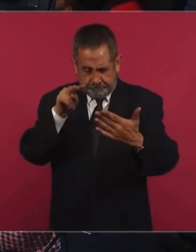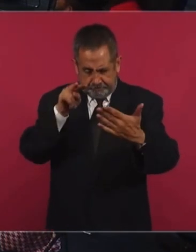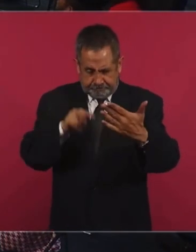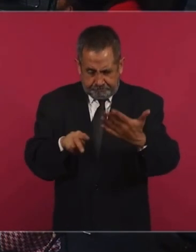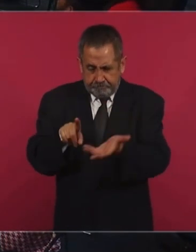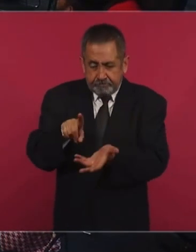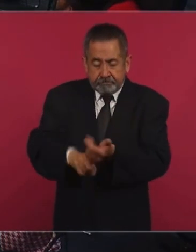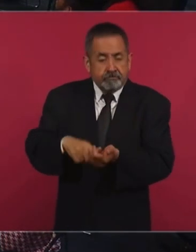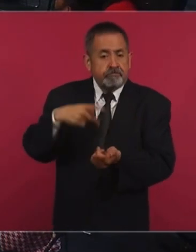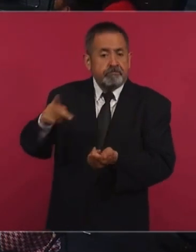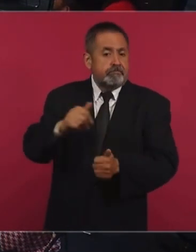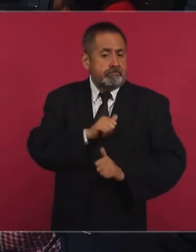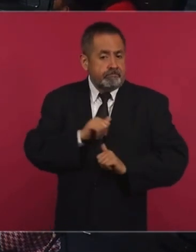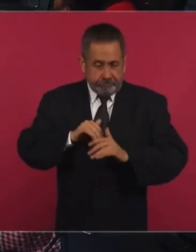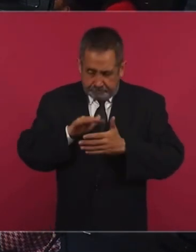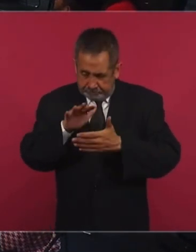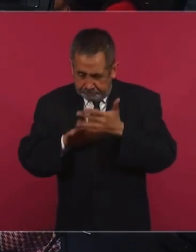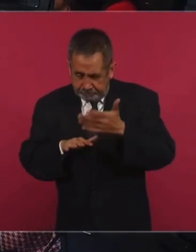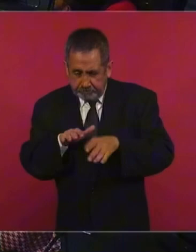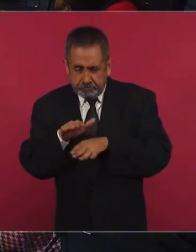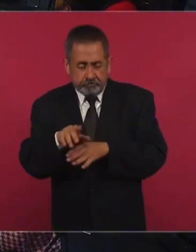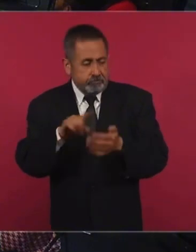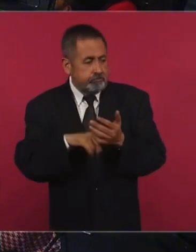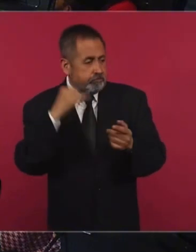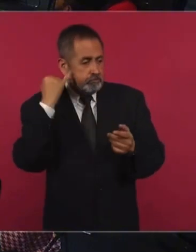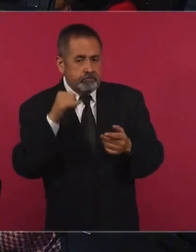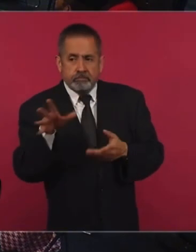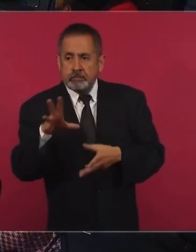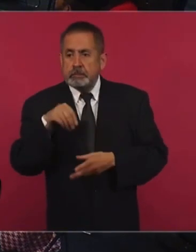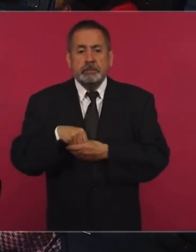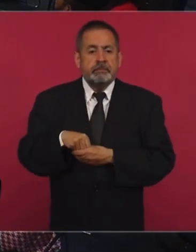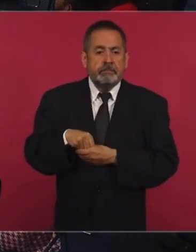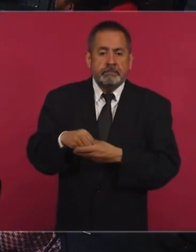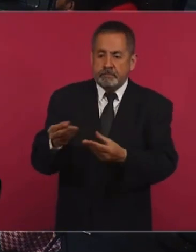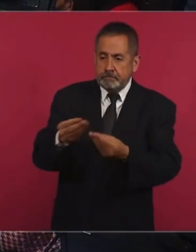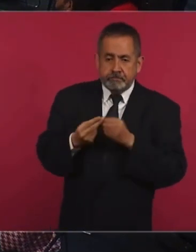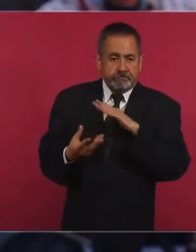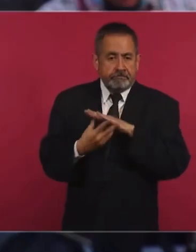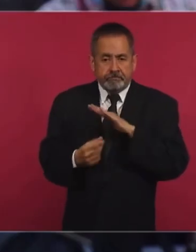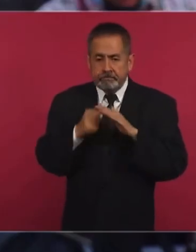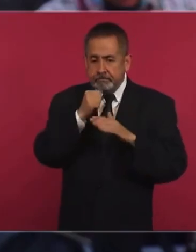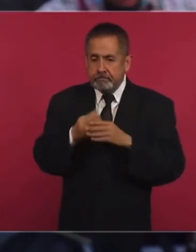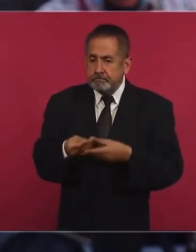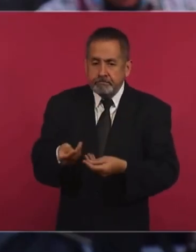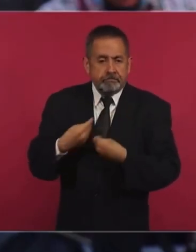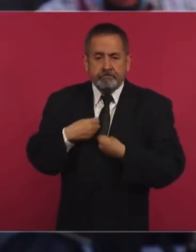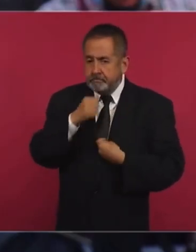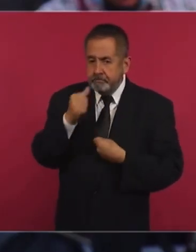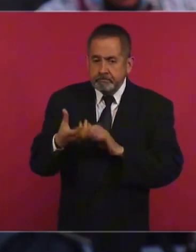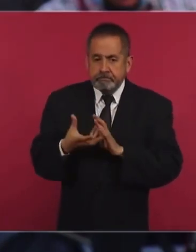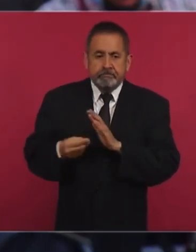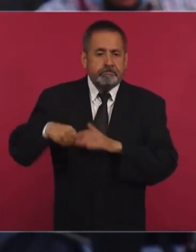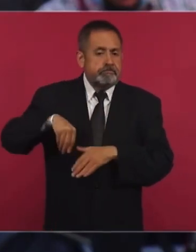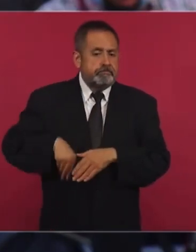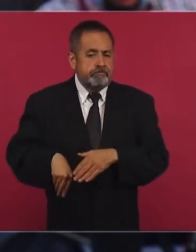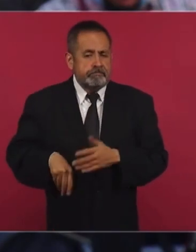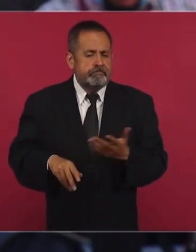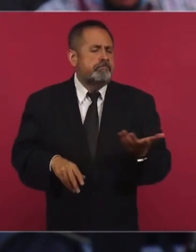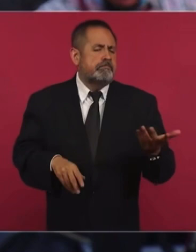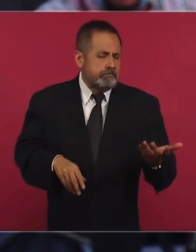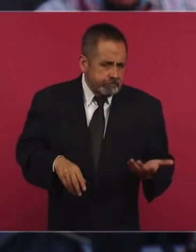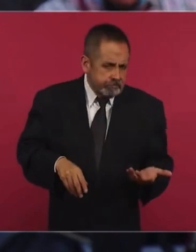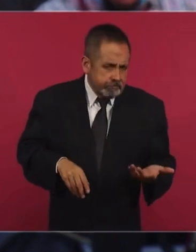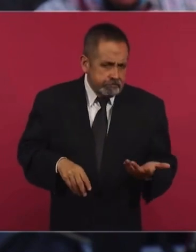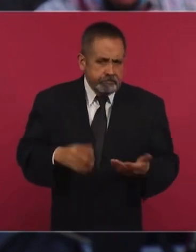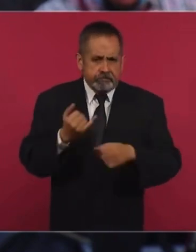interna del Ejército sobre Iguala que no se compartió ni con la unidad ni con la COVAJ. Y también qué es lo que sucede con toda esa